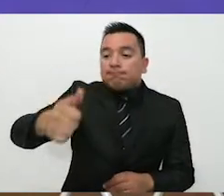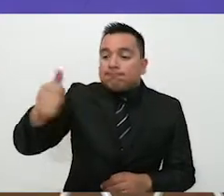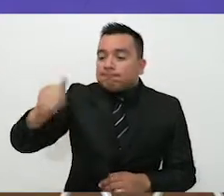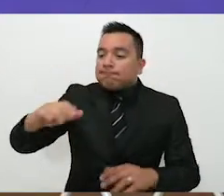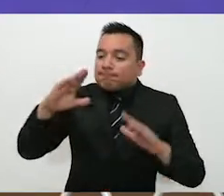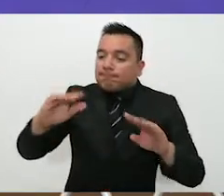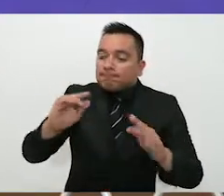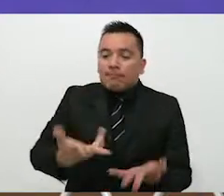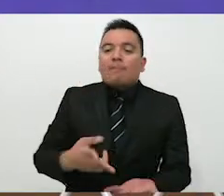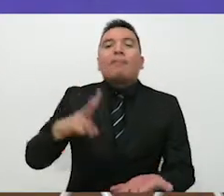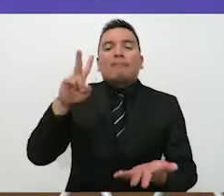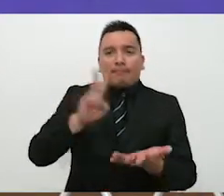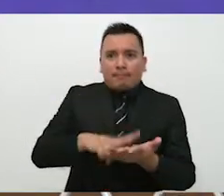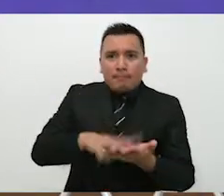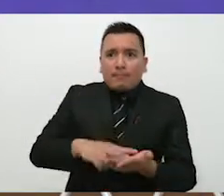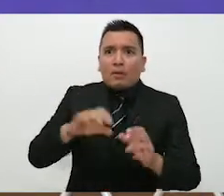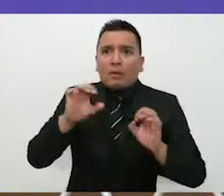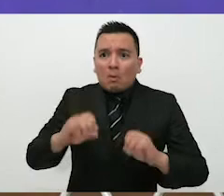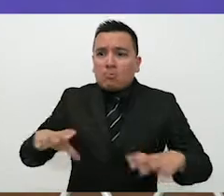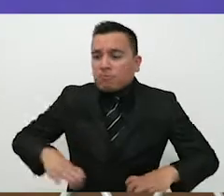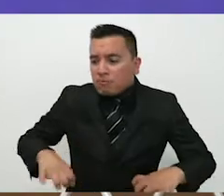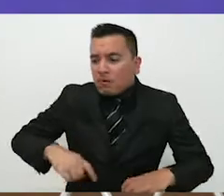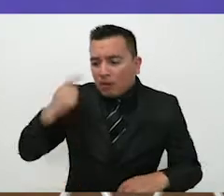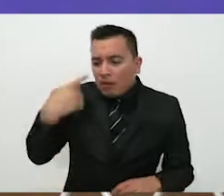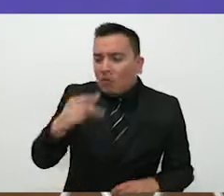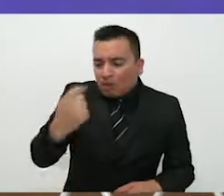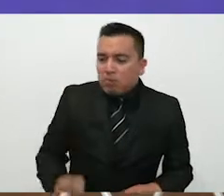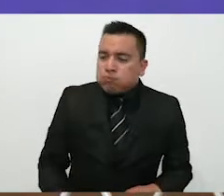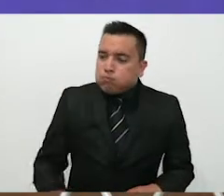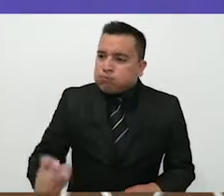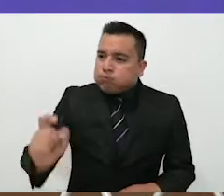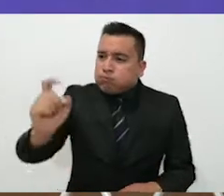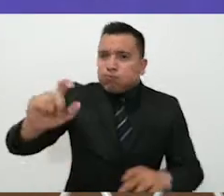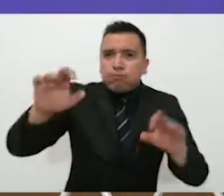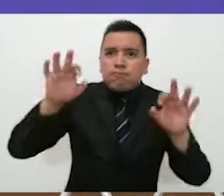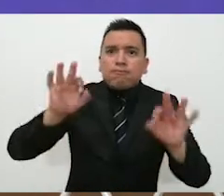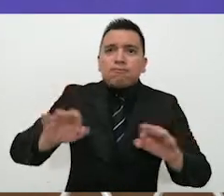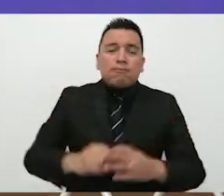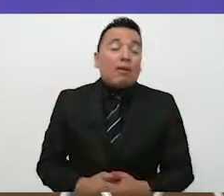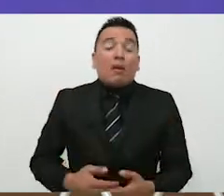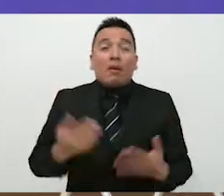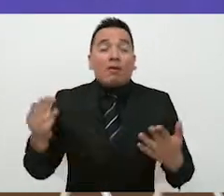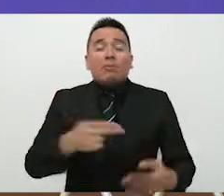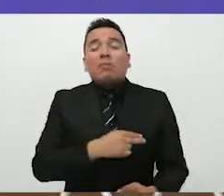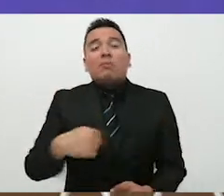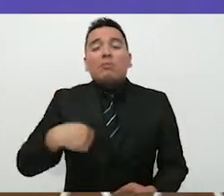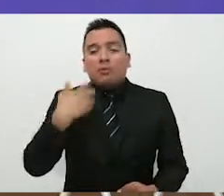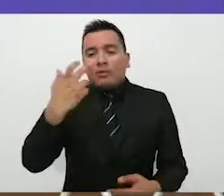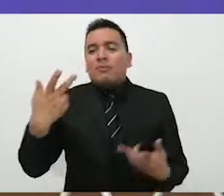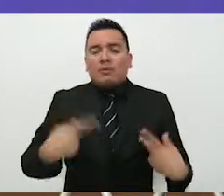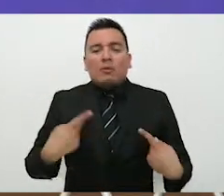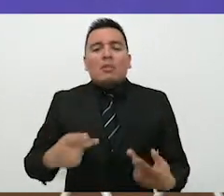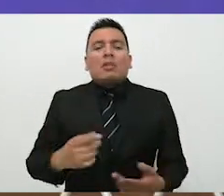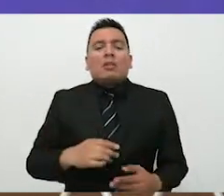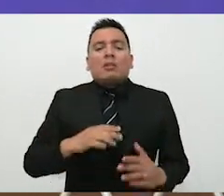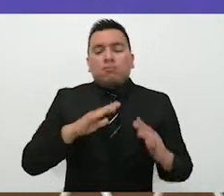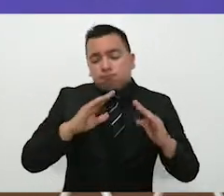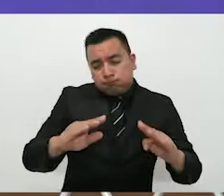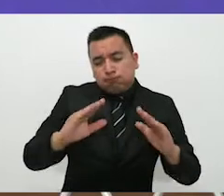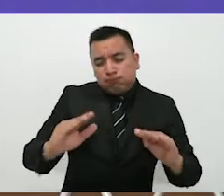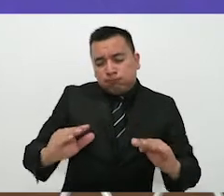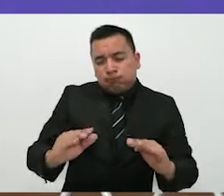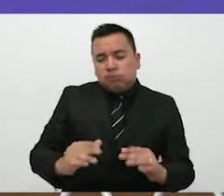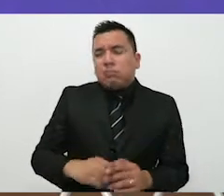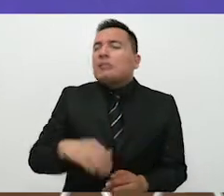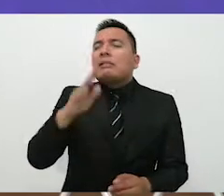actuales en educación nos hablan de una formación integral de los seres humanos. Es decir, ya no basta con que